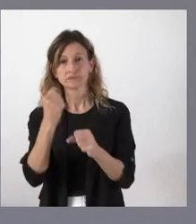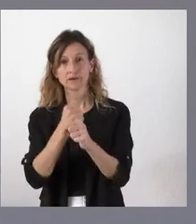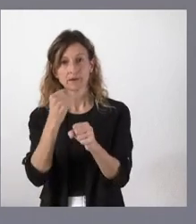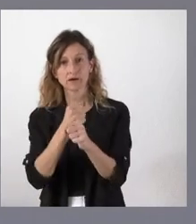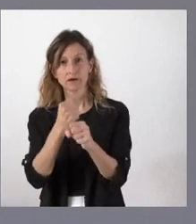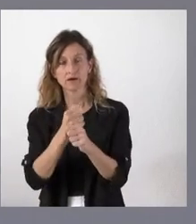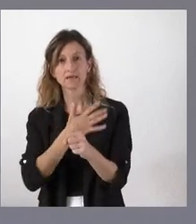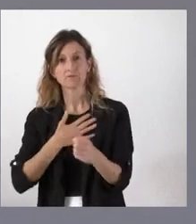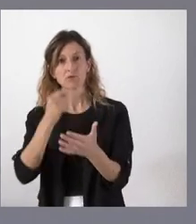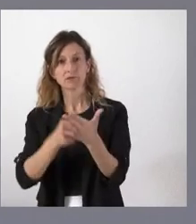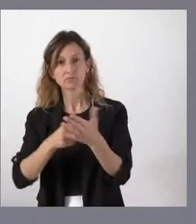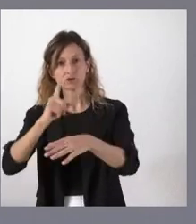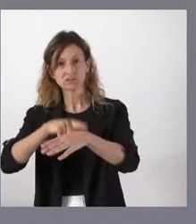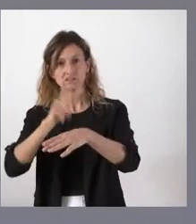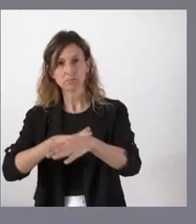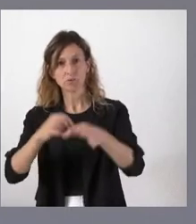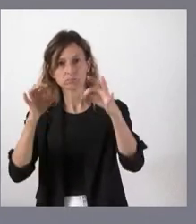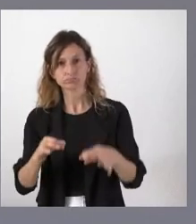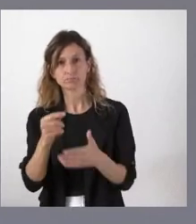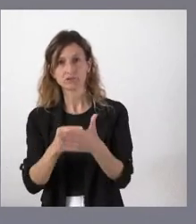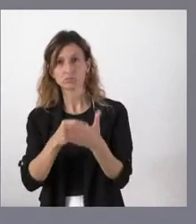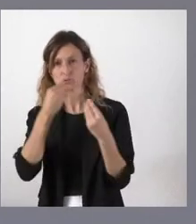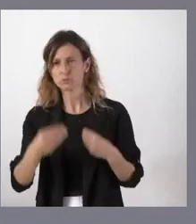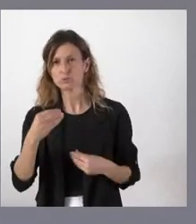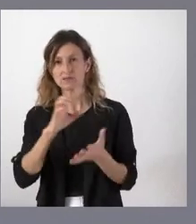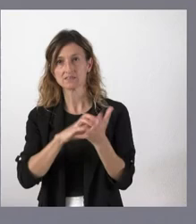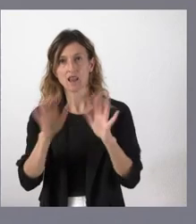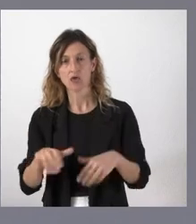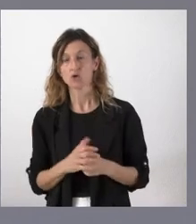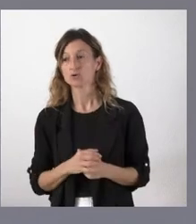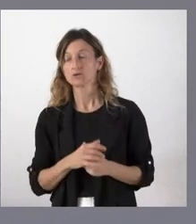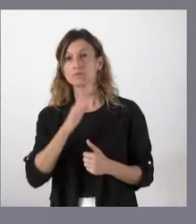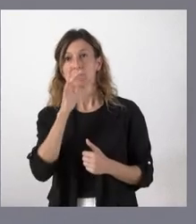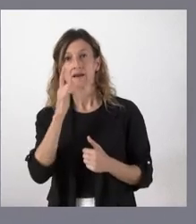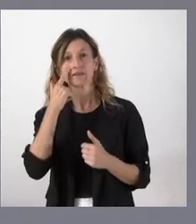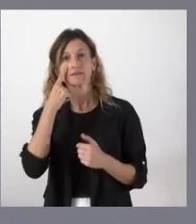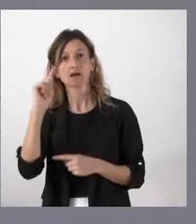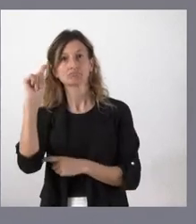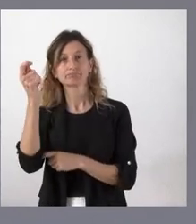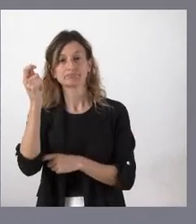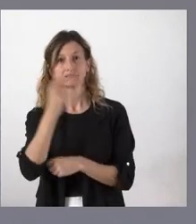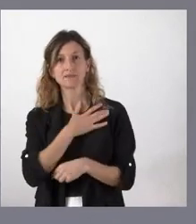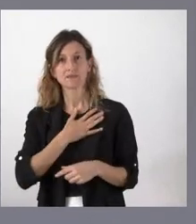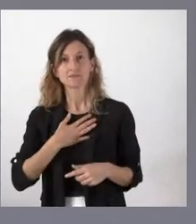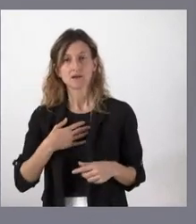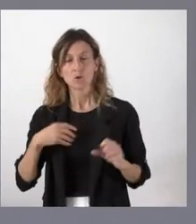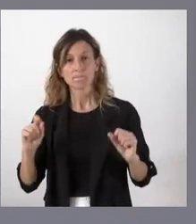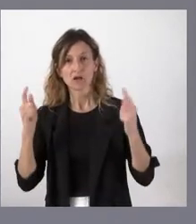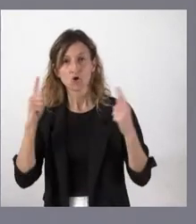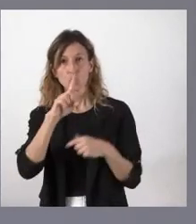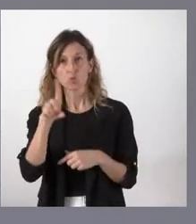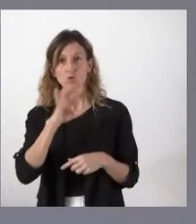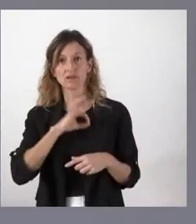por tener un presupuesto a tiempo y tener un buen presupuesto en Castilla y León para que podamos conseguir ese nuestro deseo que esté en vigor el 1 de enero